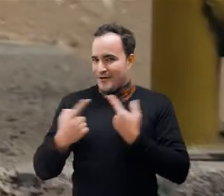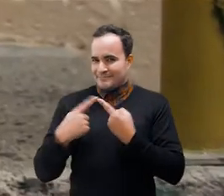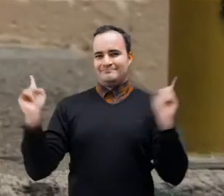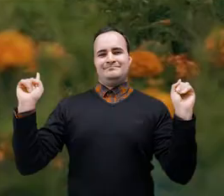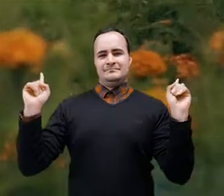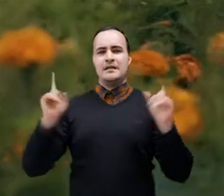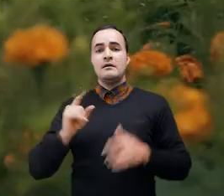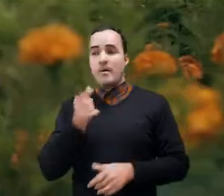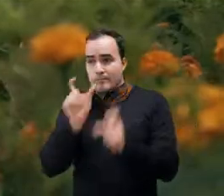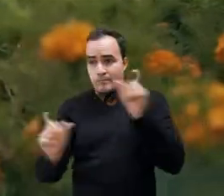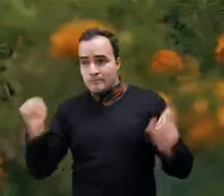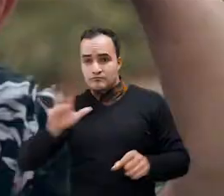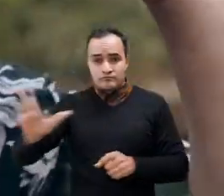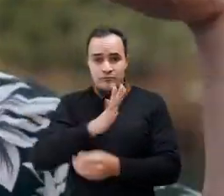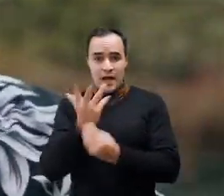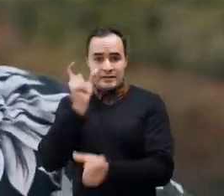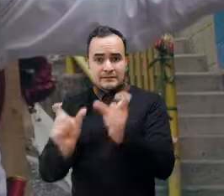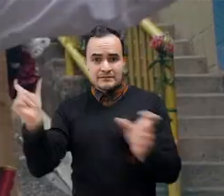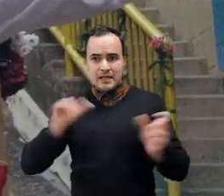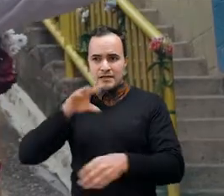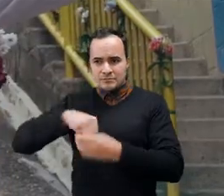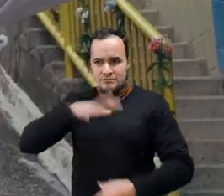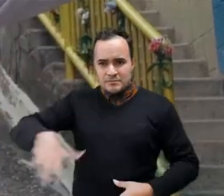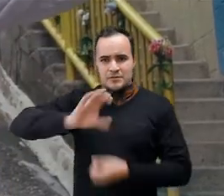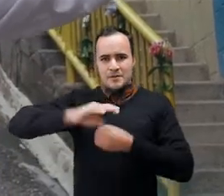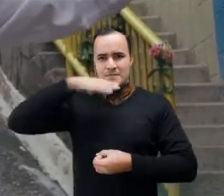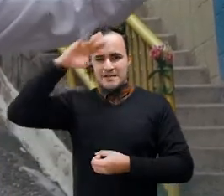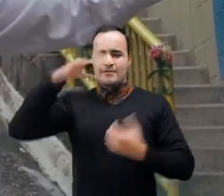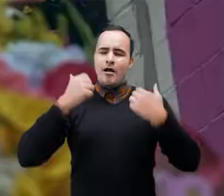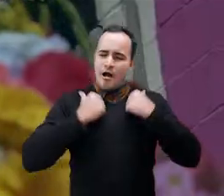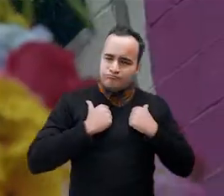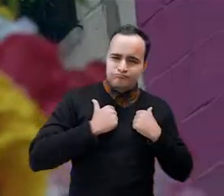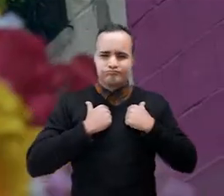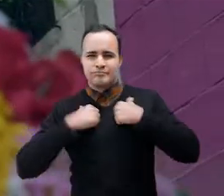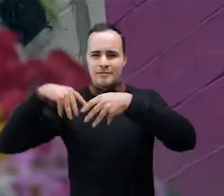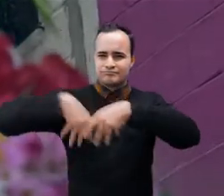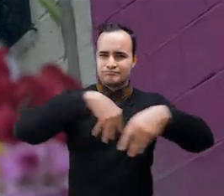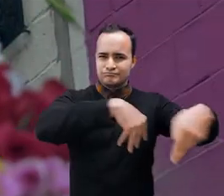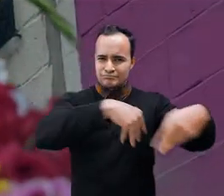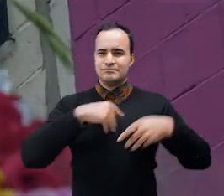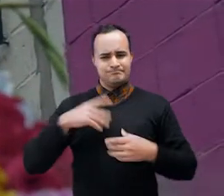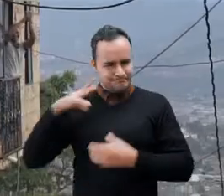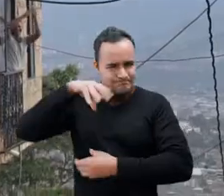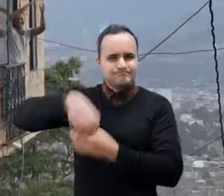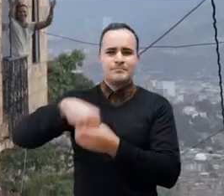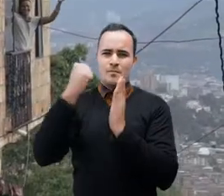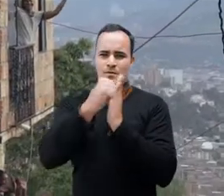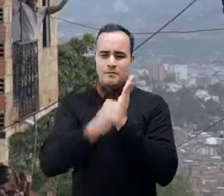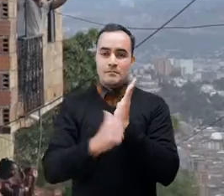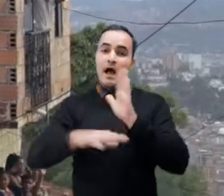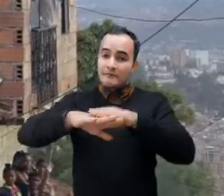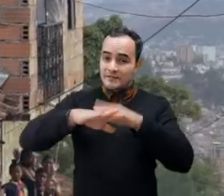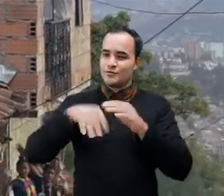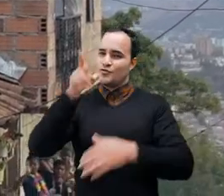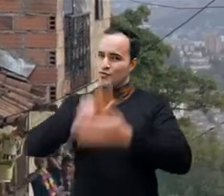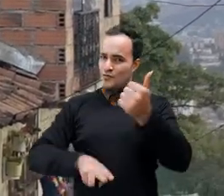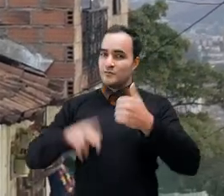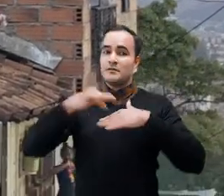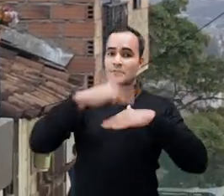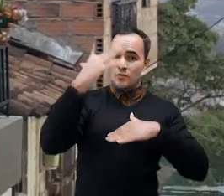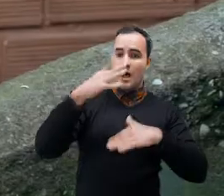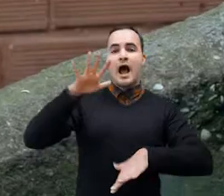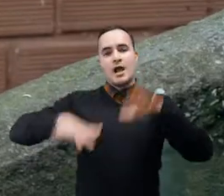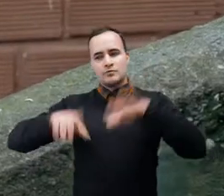contará con artistas locales y las tradiciones silleteras. Será una versión especial que combinará eventos presenciales y